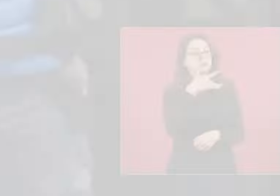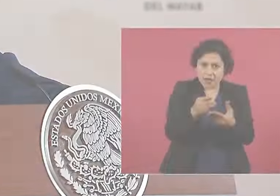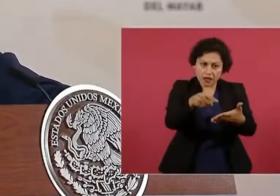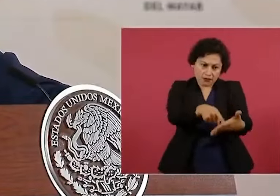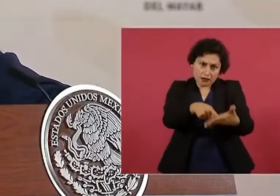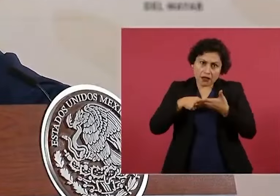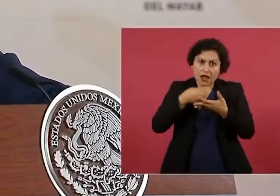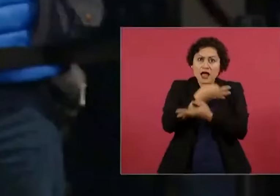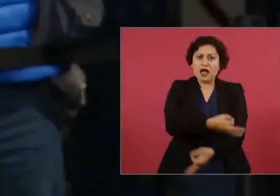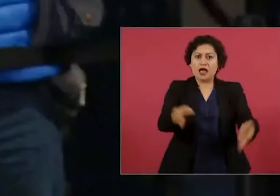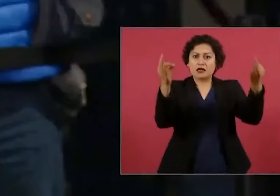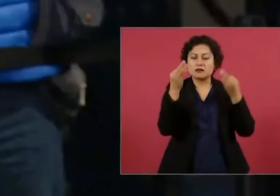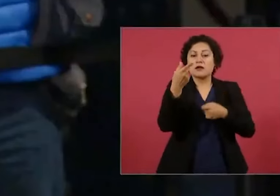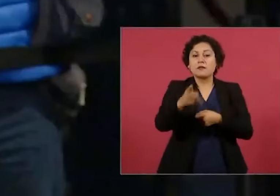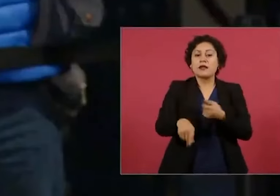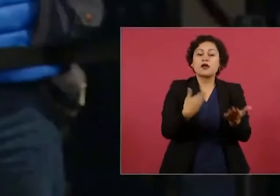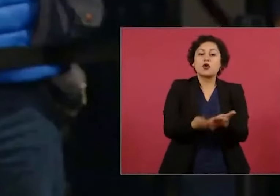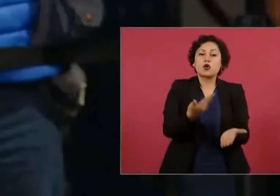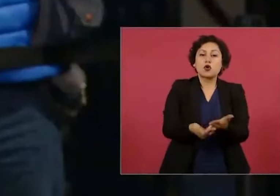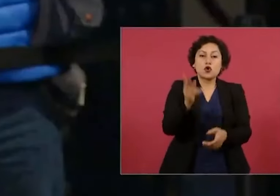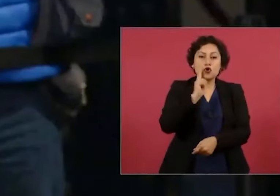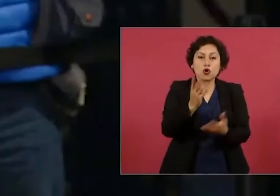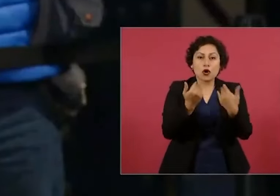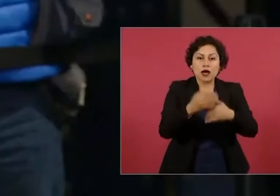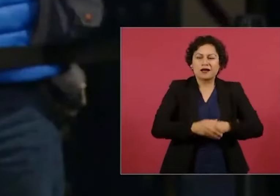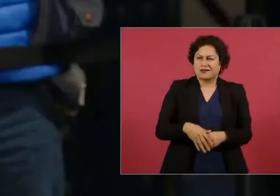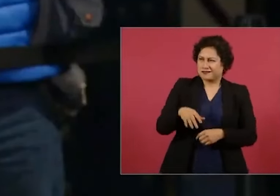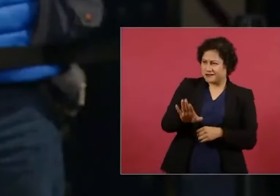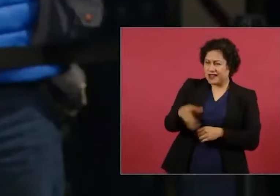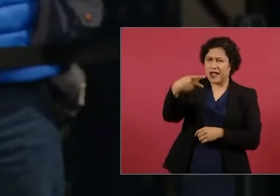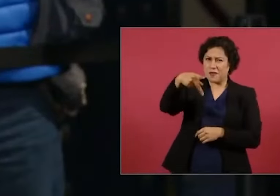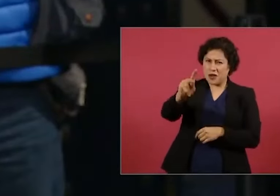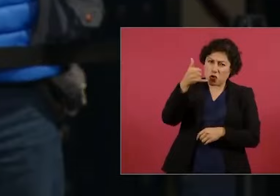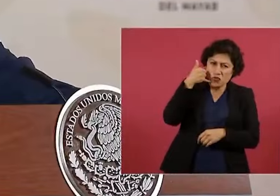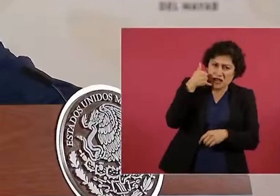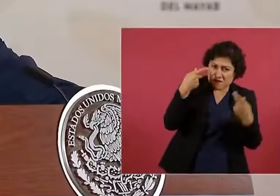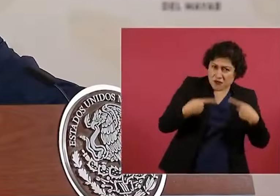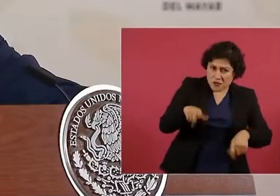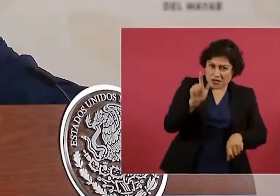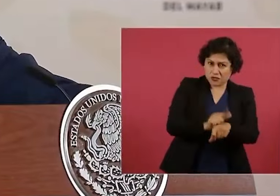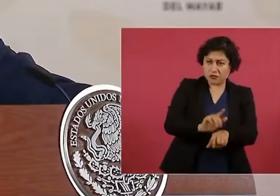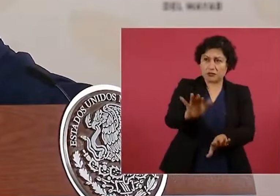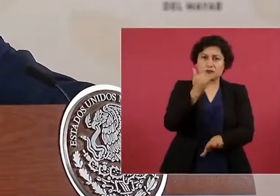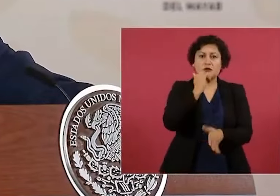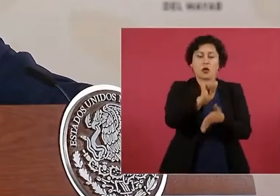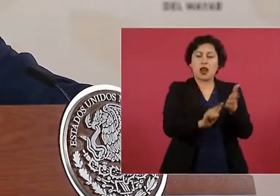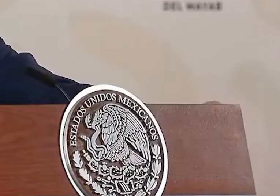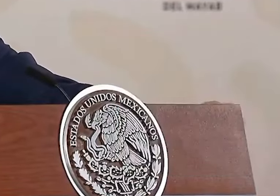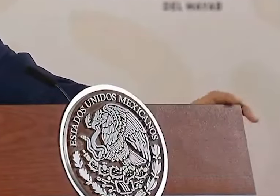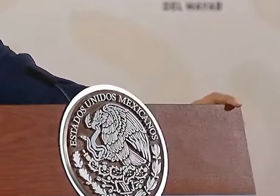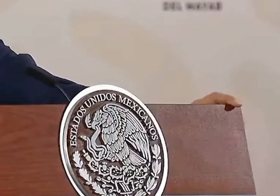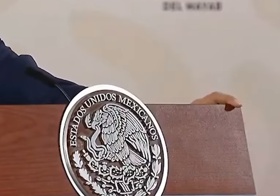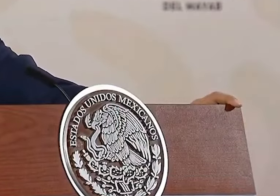cercanos. Pero el teléfono personal, hay una ley que impide que usted vea conocer este teléfono. Sí, pero antes de eso,